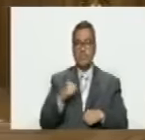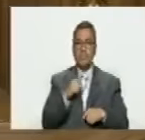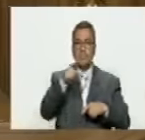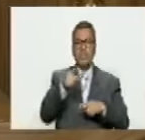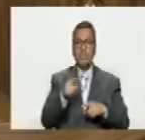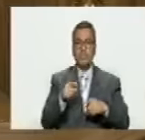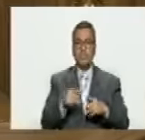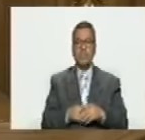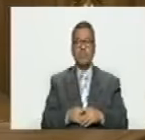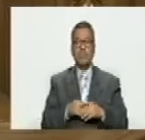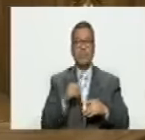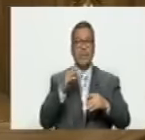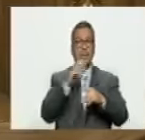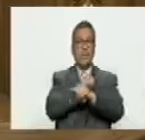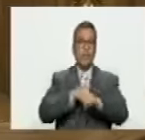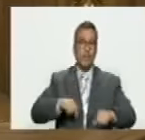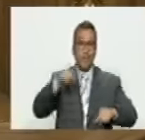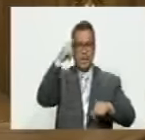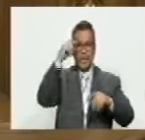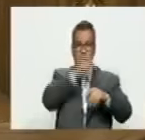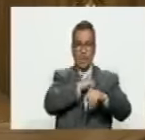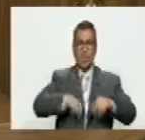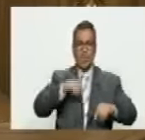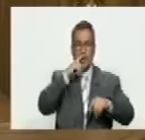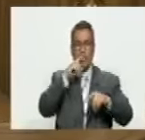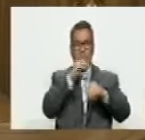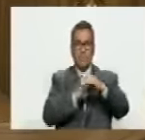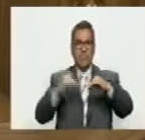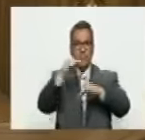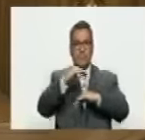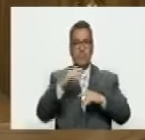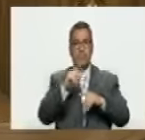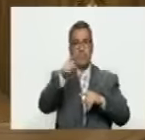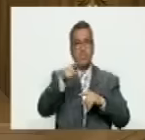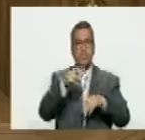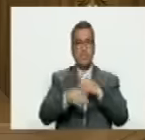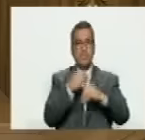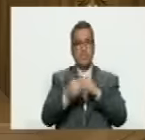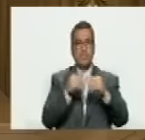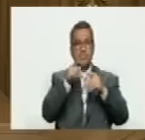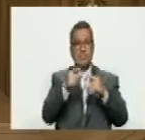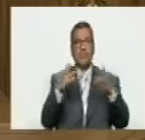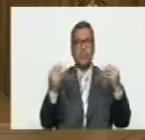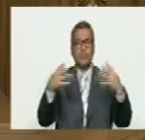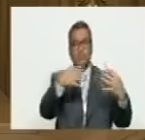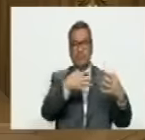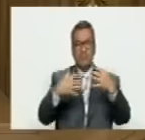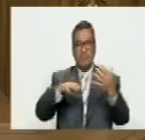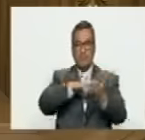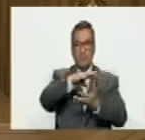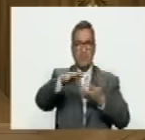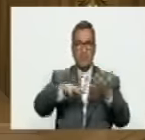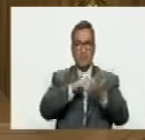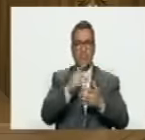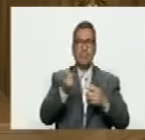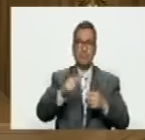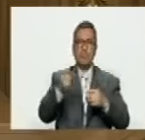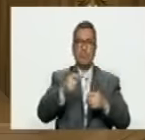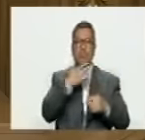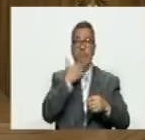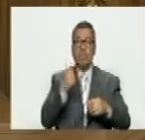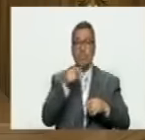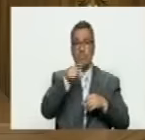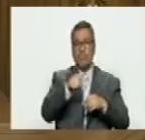quiebren y desobedezcan al presidente y a los altos mandos pero la condición necesaria es que haya violencia mientras más violento mejor